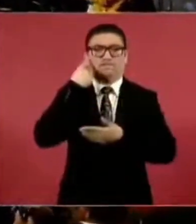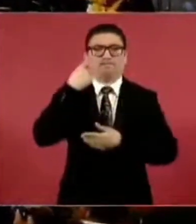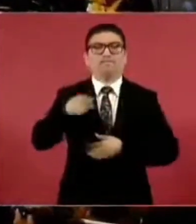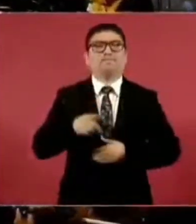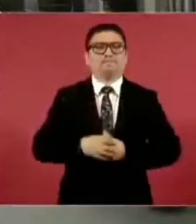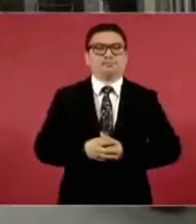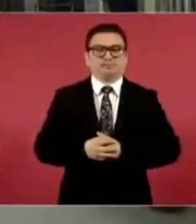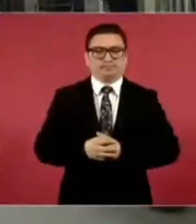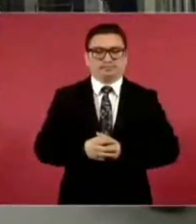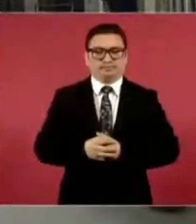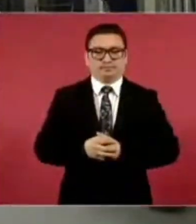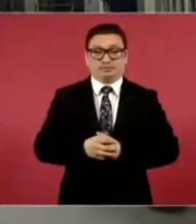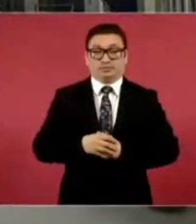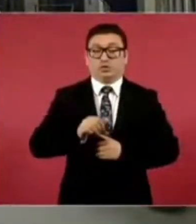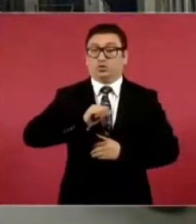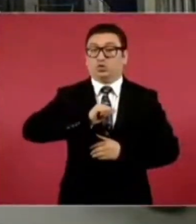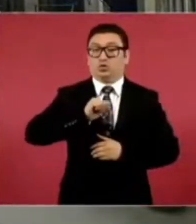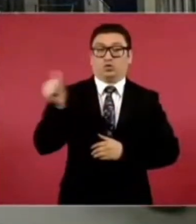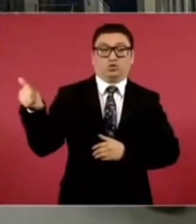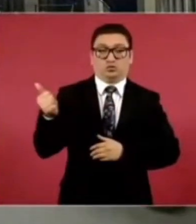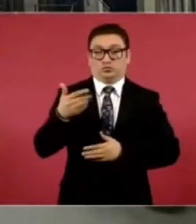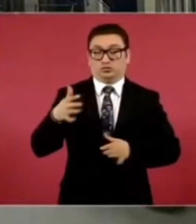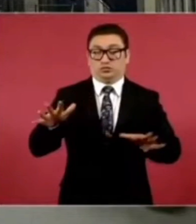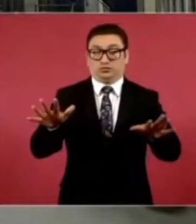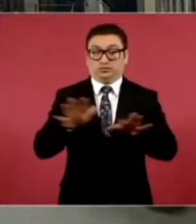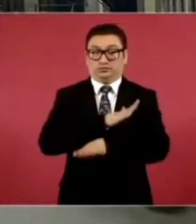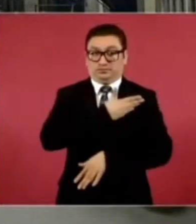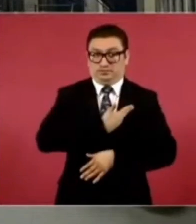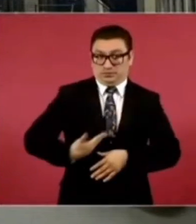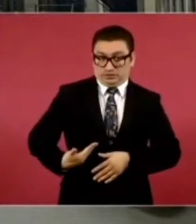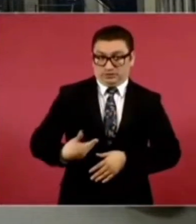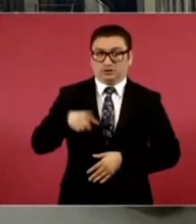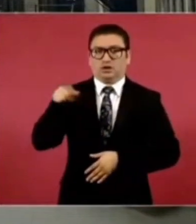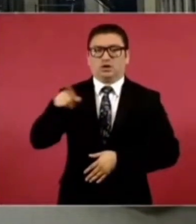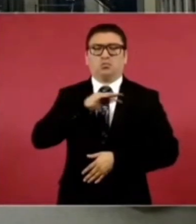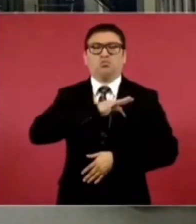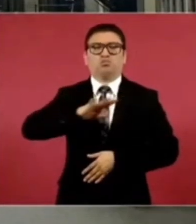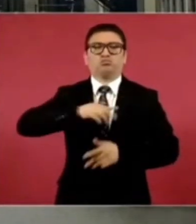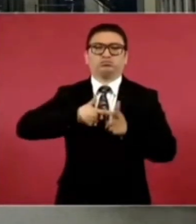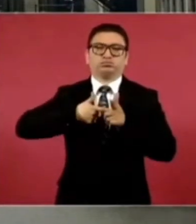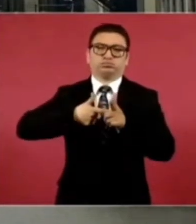quien nos sustituya pueda echar a andar